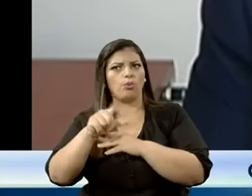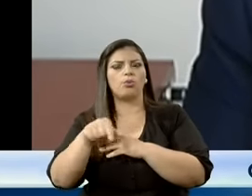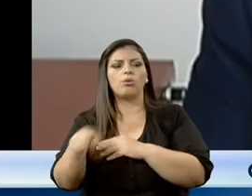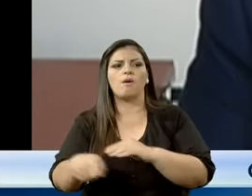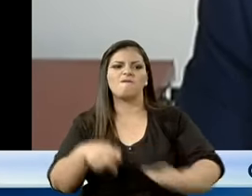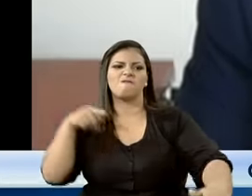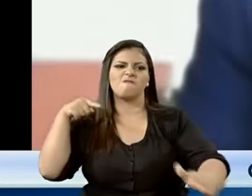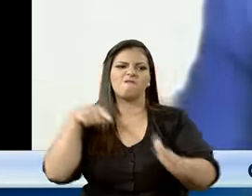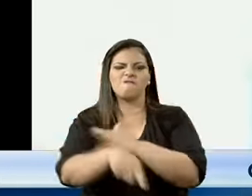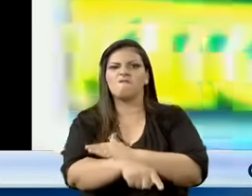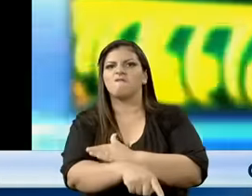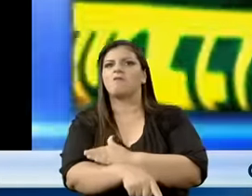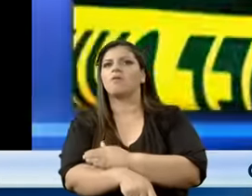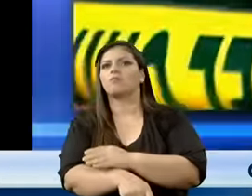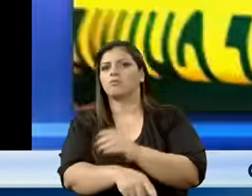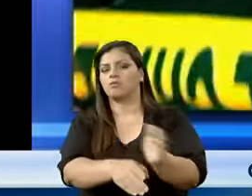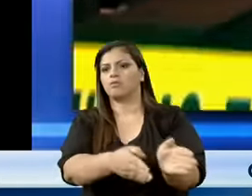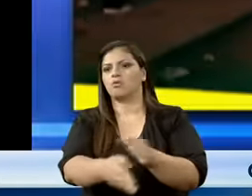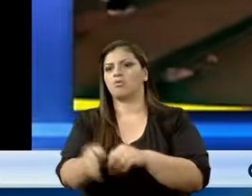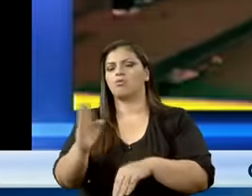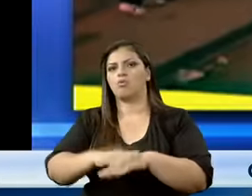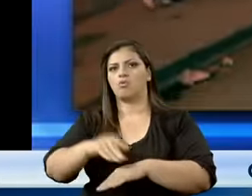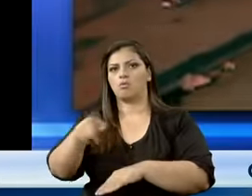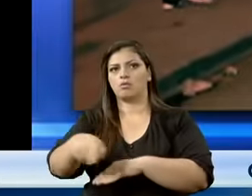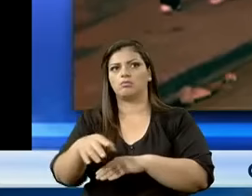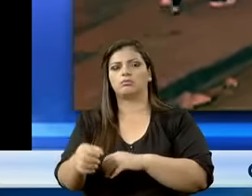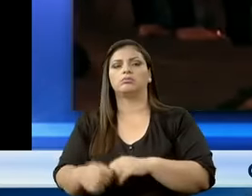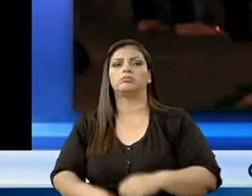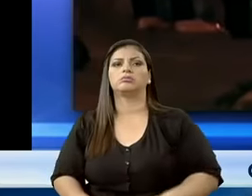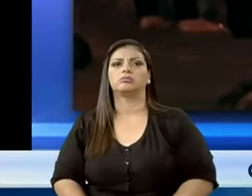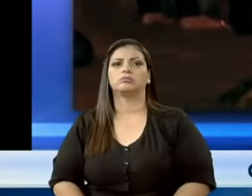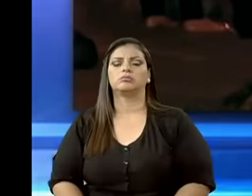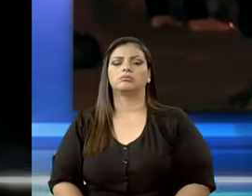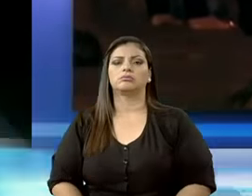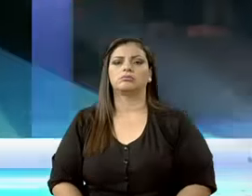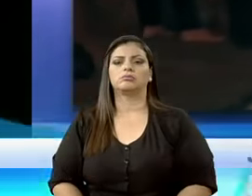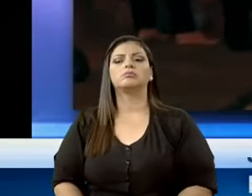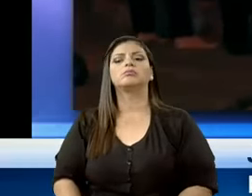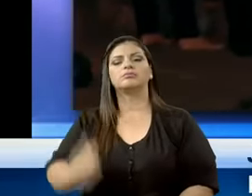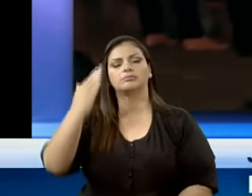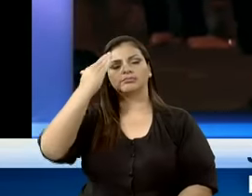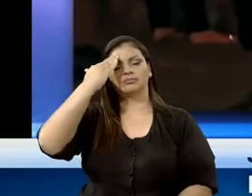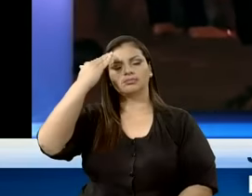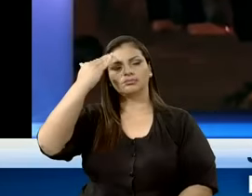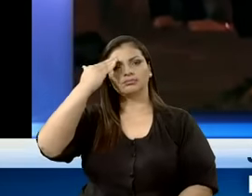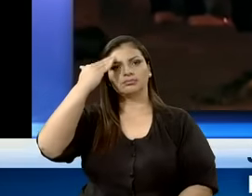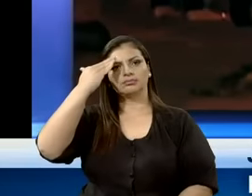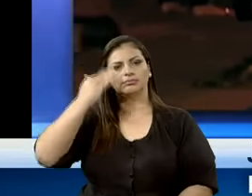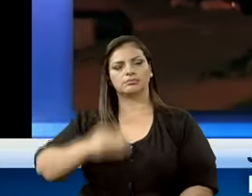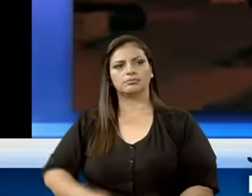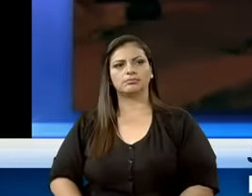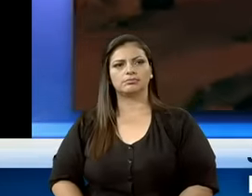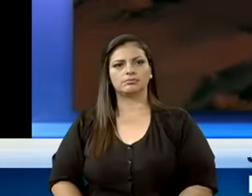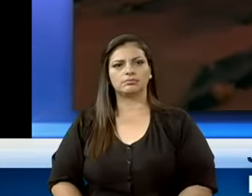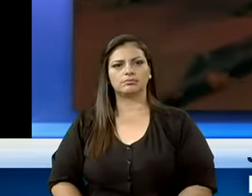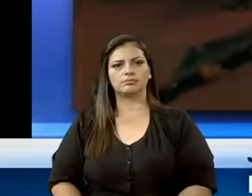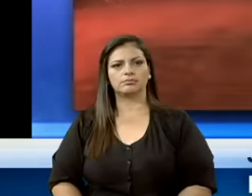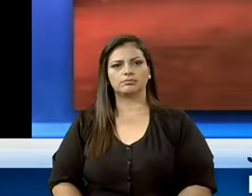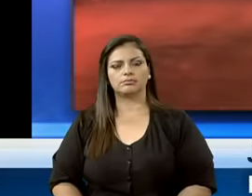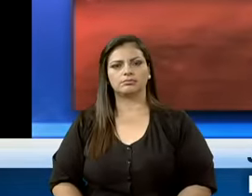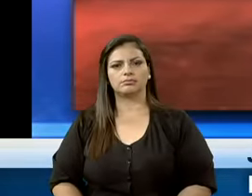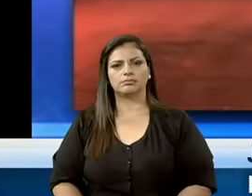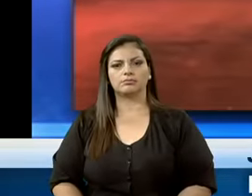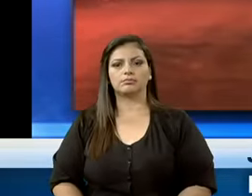identificado plenamente por las víctimas. Y a su vez, producto